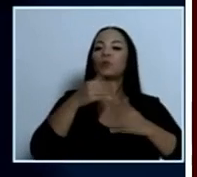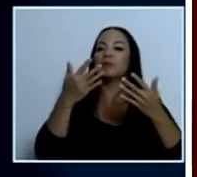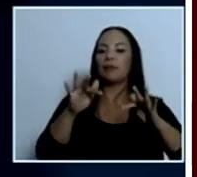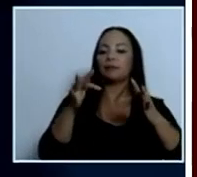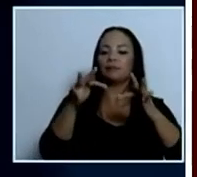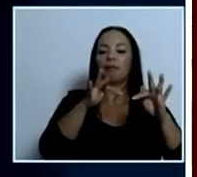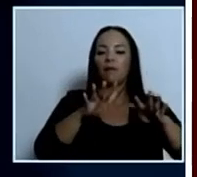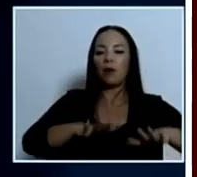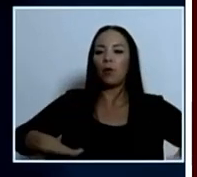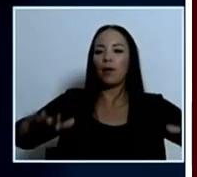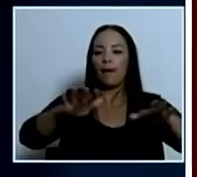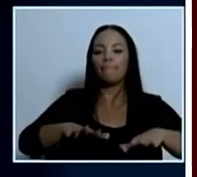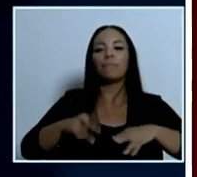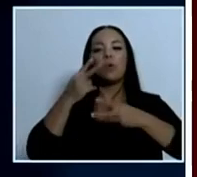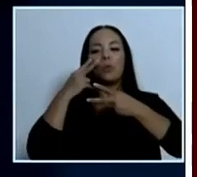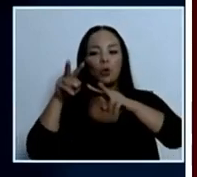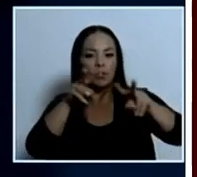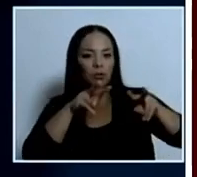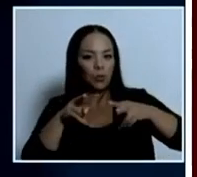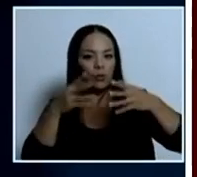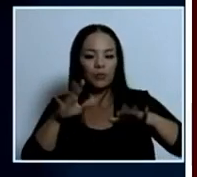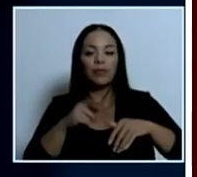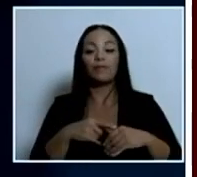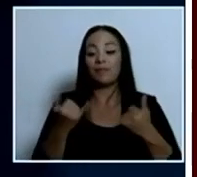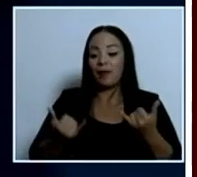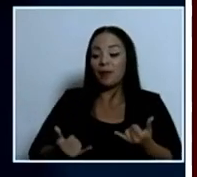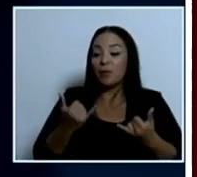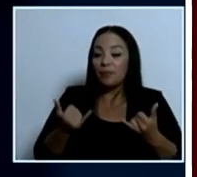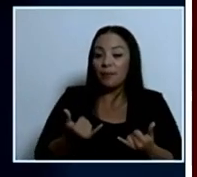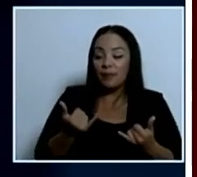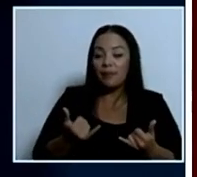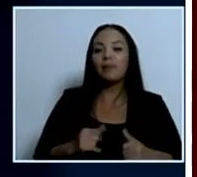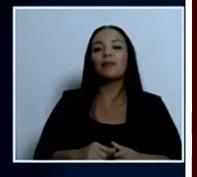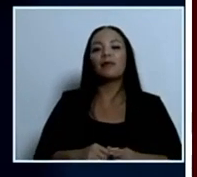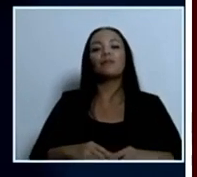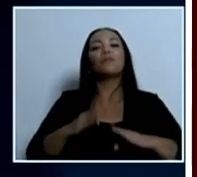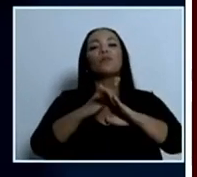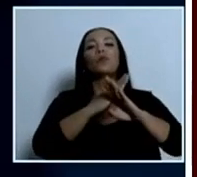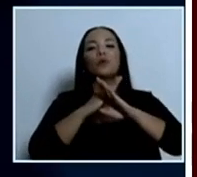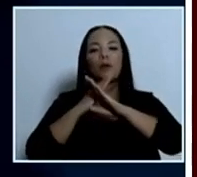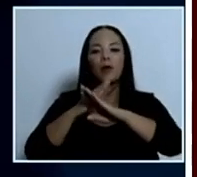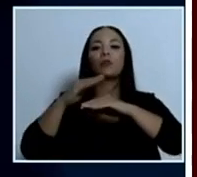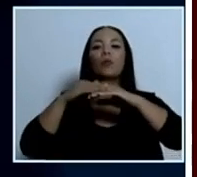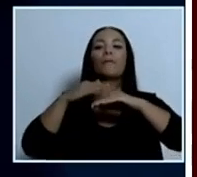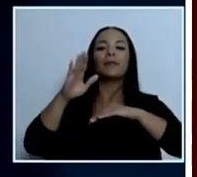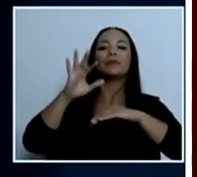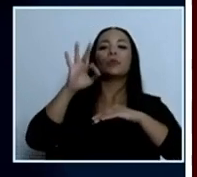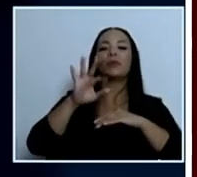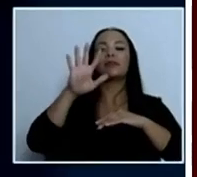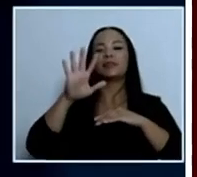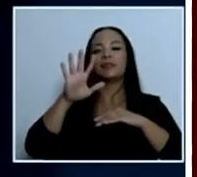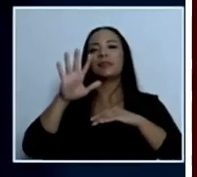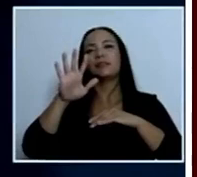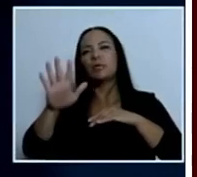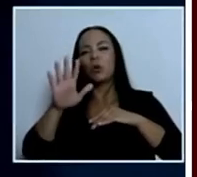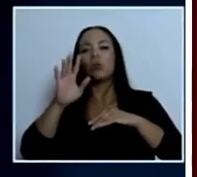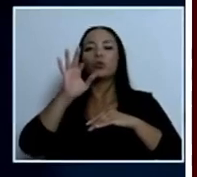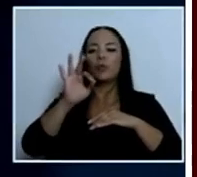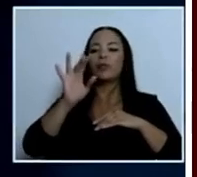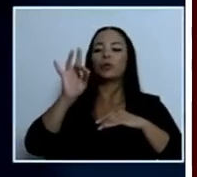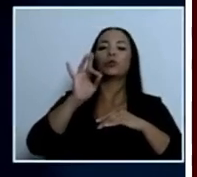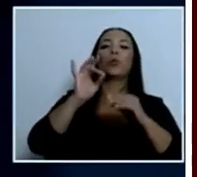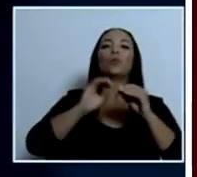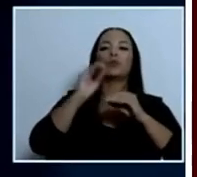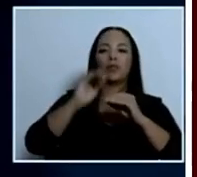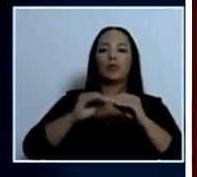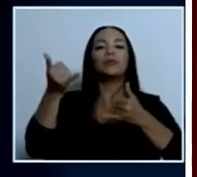cambro hicimos monitoreo y hoy por hoy estamos bloqueando más del 95 98% de los celulares